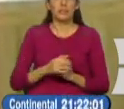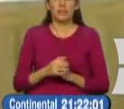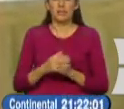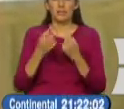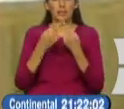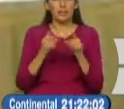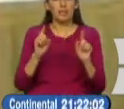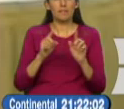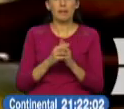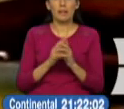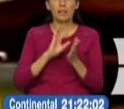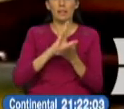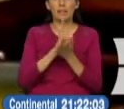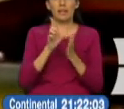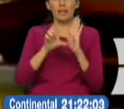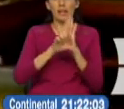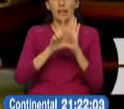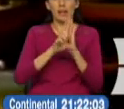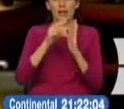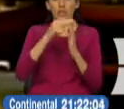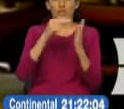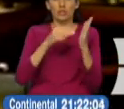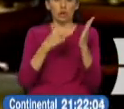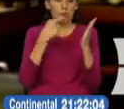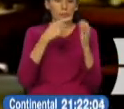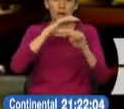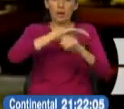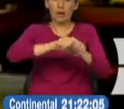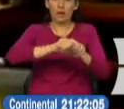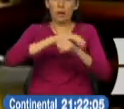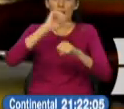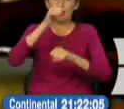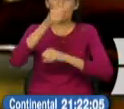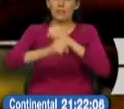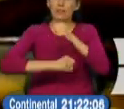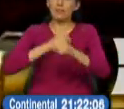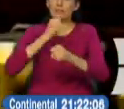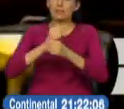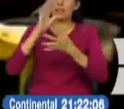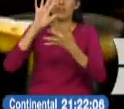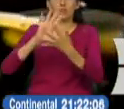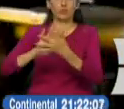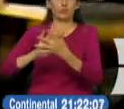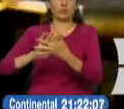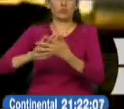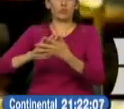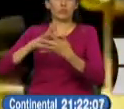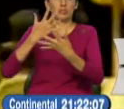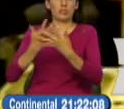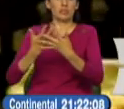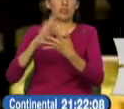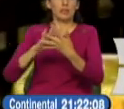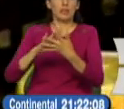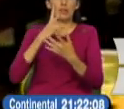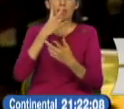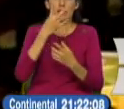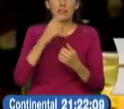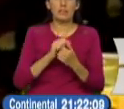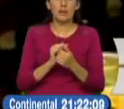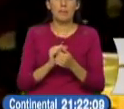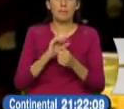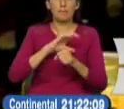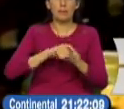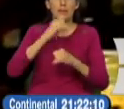cuerpos legales posteriores. En dicha normativa el delito se sancionaba con hasta 10 años de prisión y la prescripción procedía al cumplir con el doble de la pena